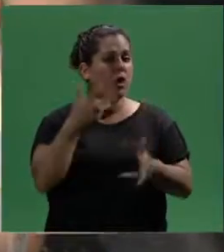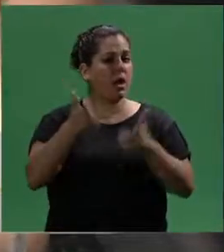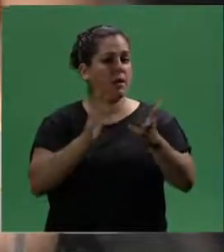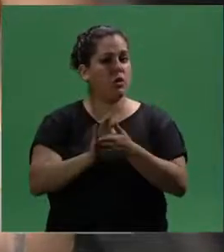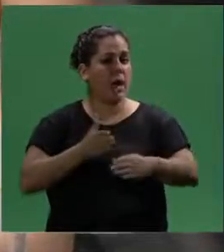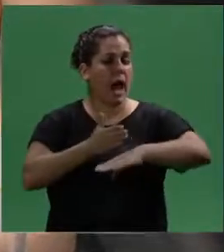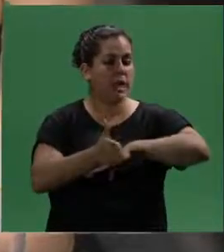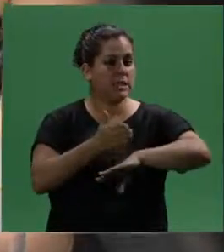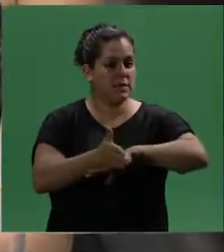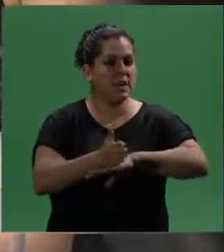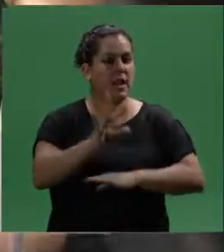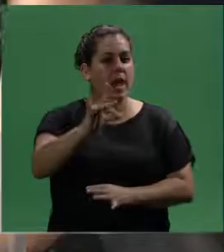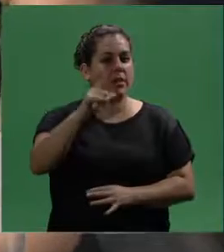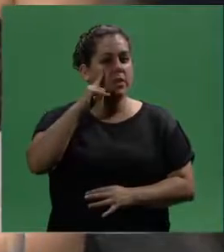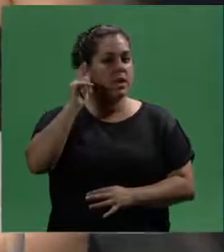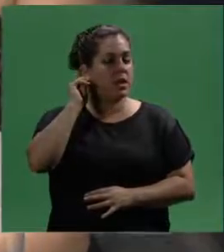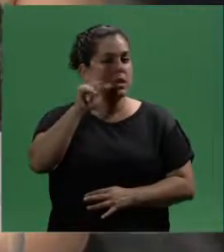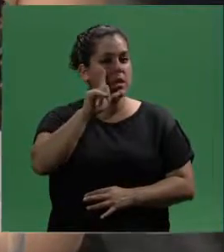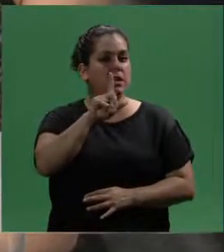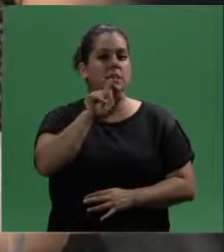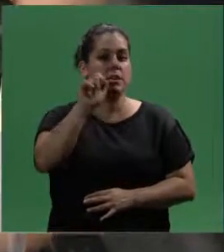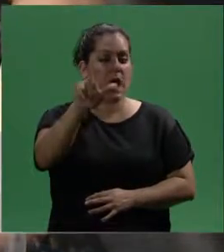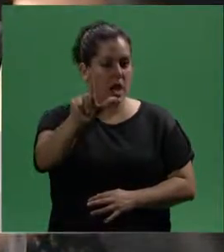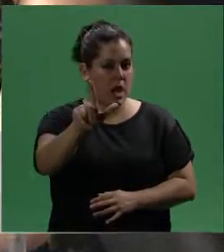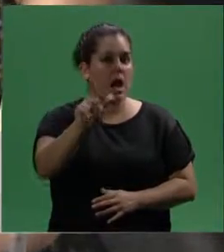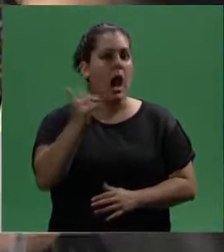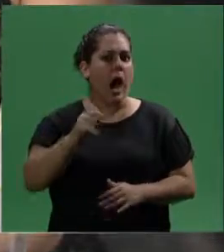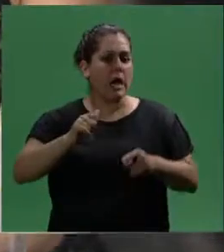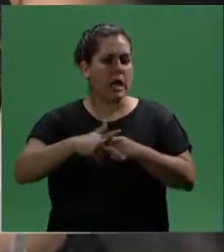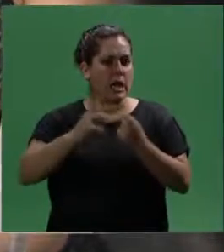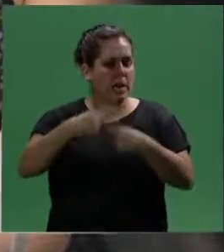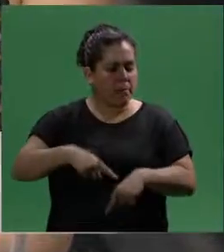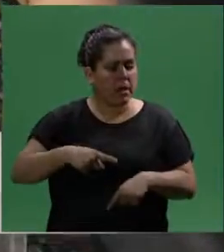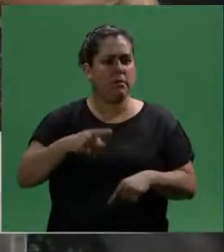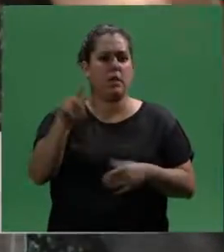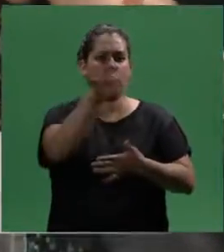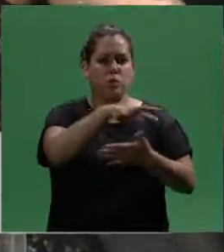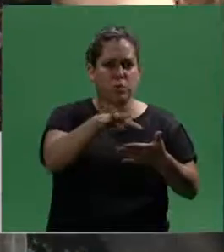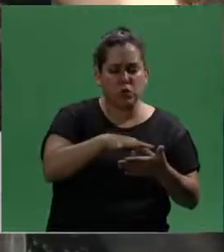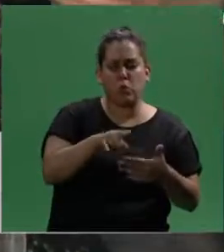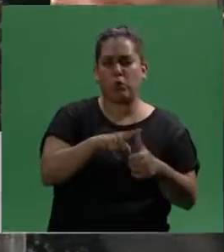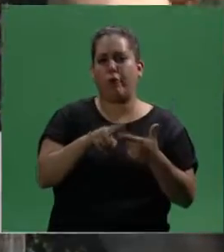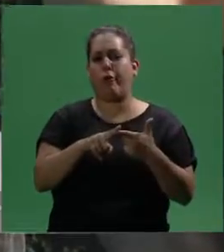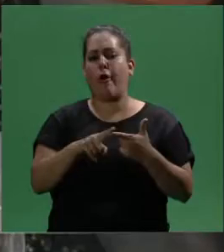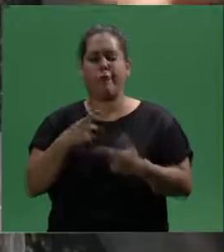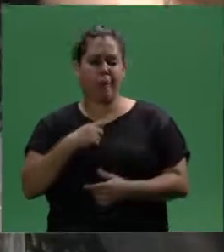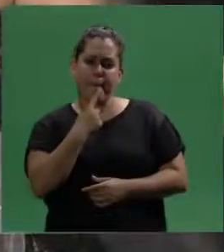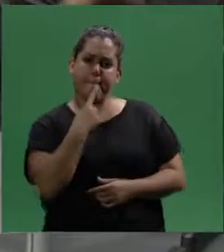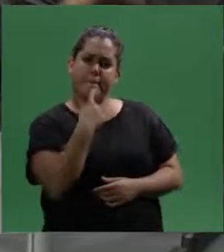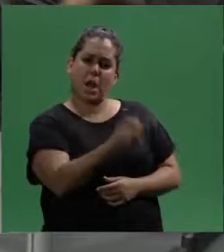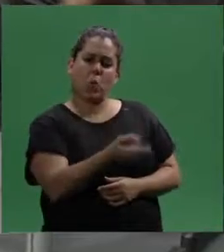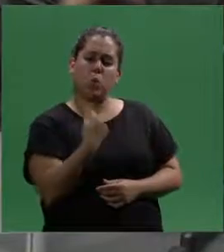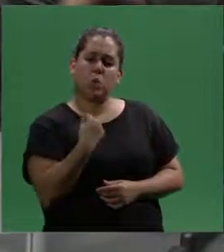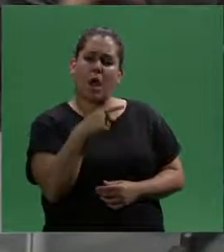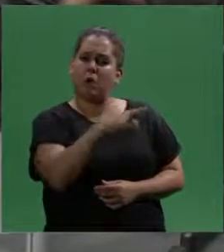de la accesibilidad digital, decir, herramientas tecnológicas, subtítulos, mi pregunta